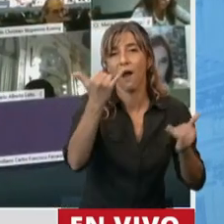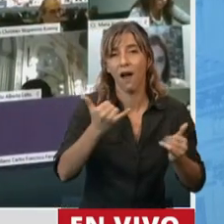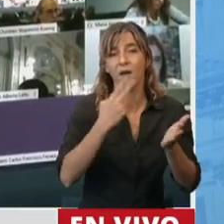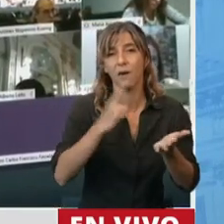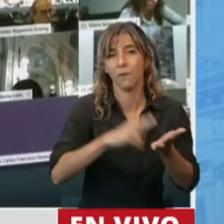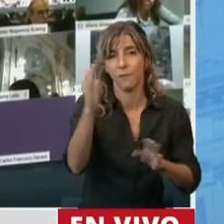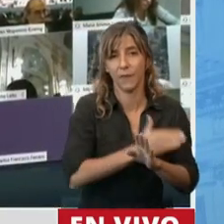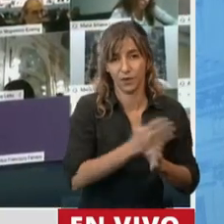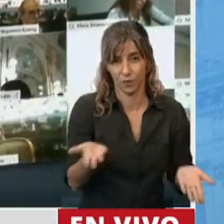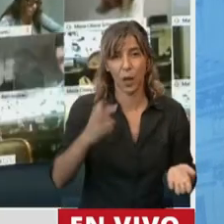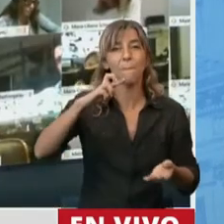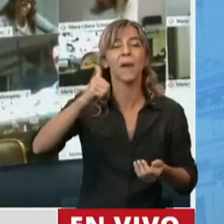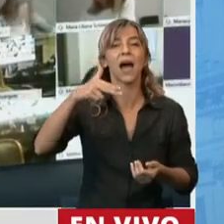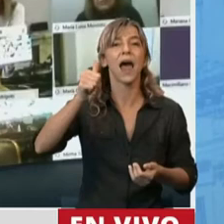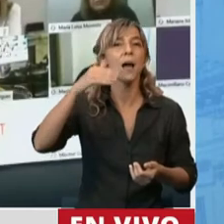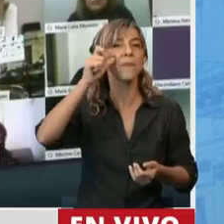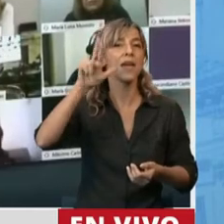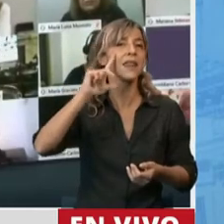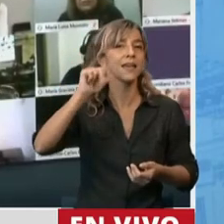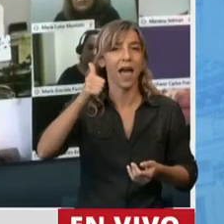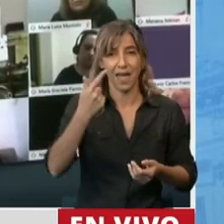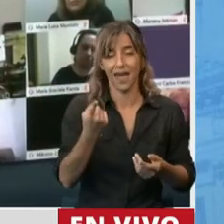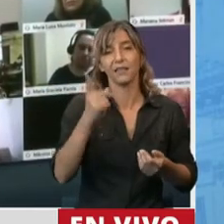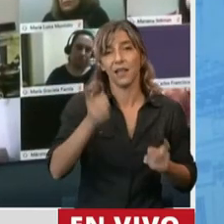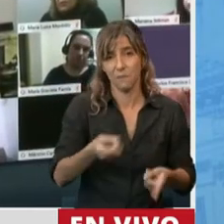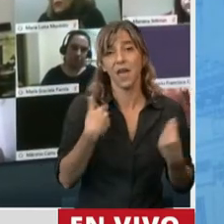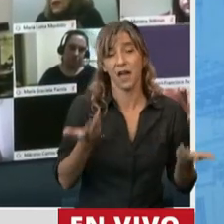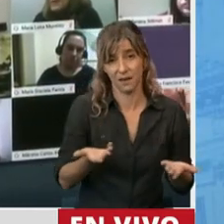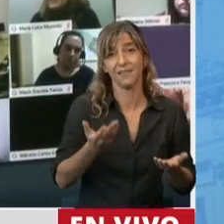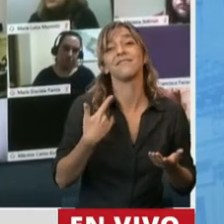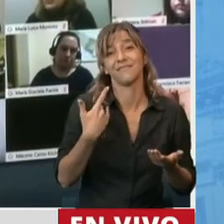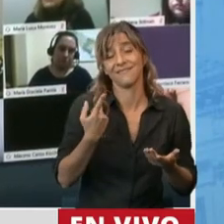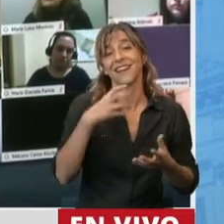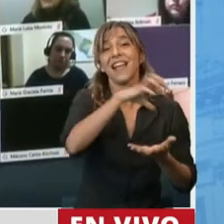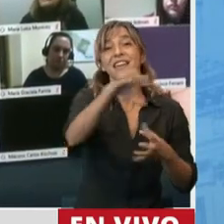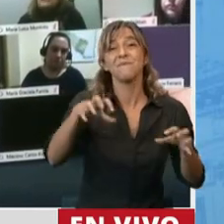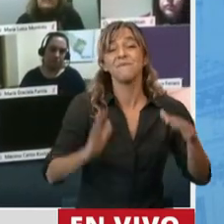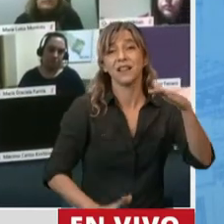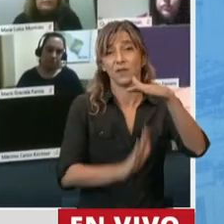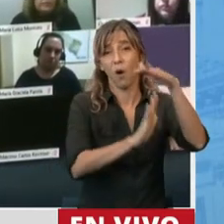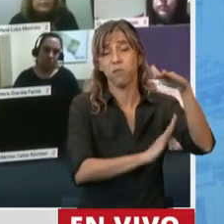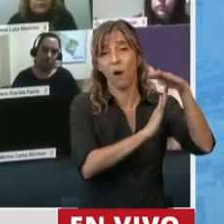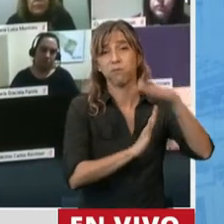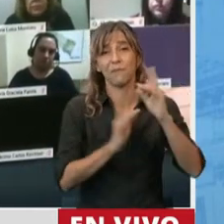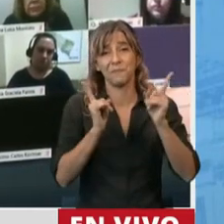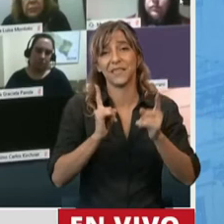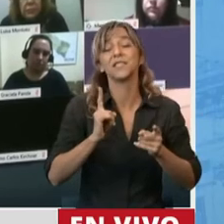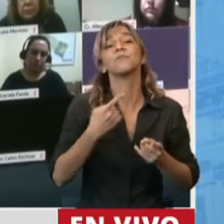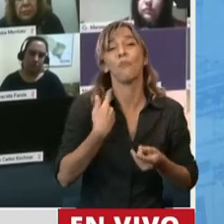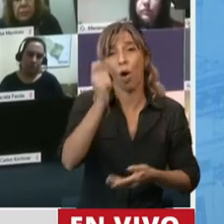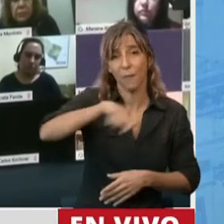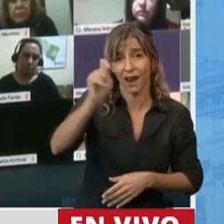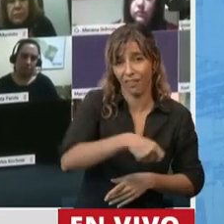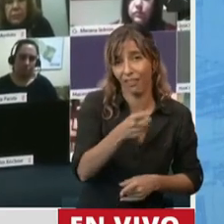Mercado Libre. Ustedes saben que en las comisiones del año pasado y de este año, yo no vi a nadie de Mercado Libre pasar por la comisión para